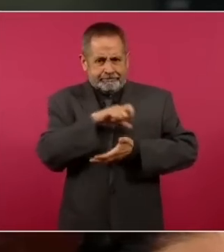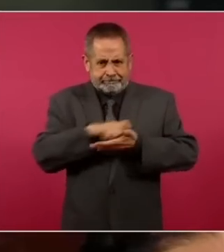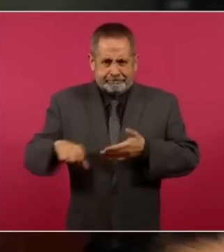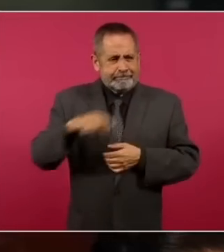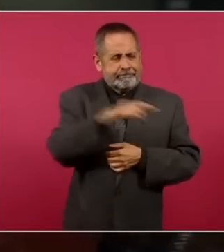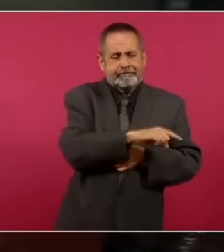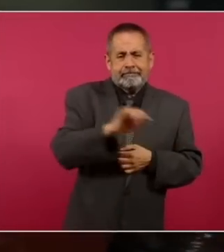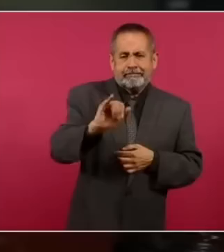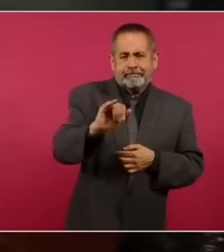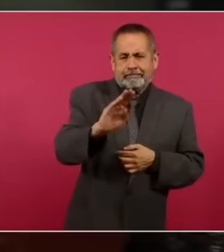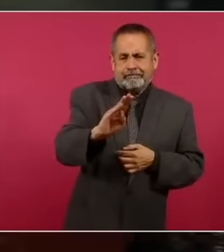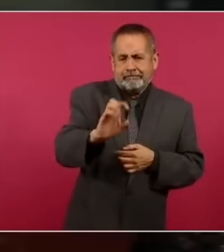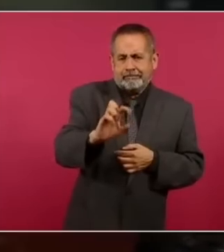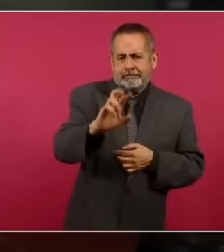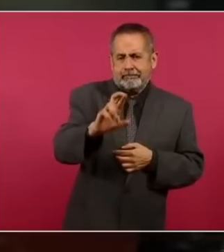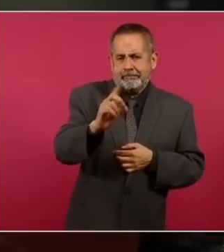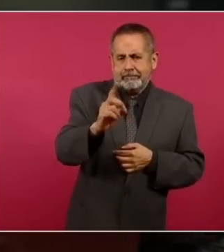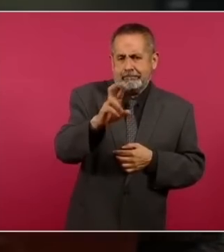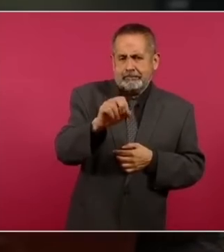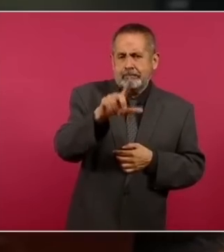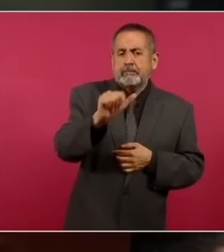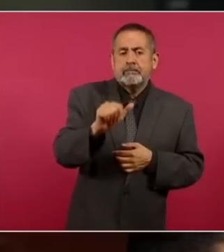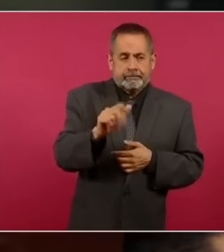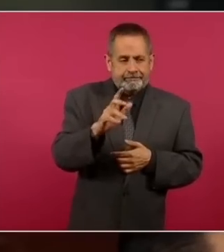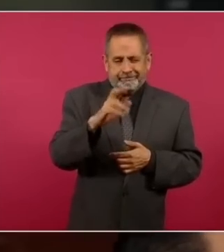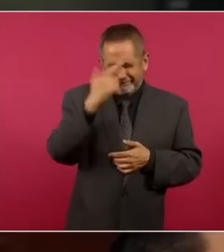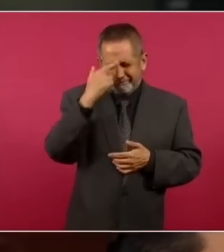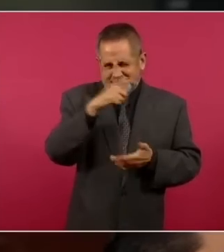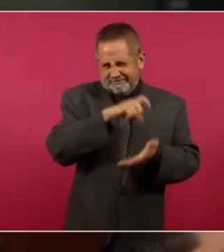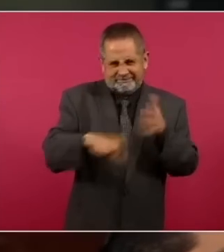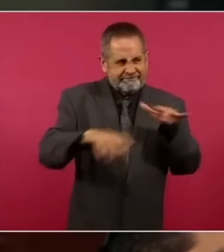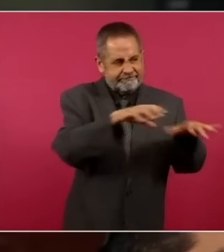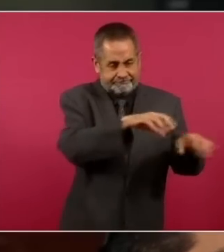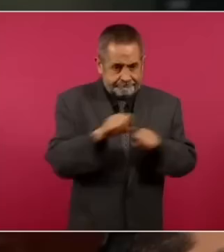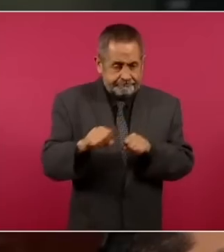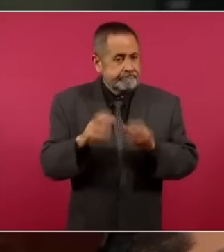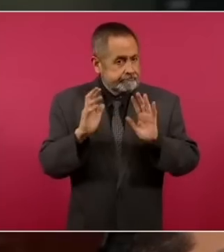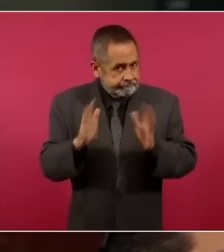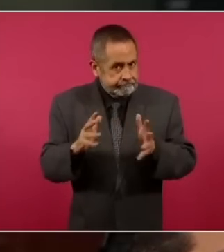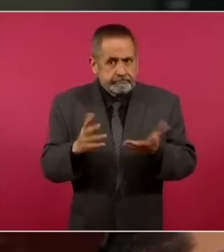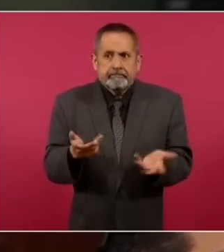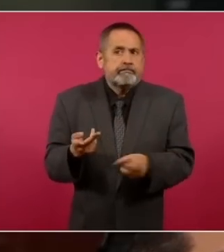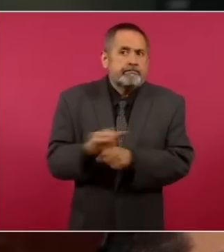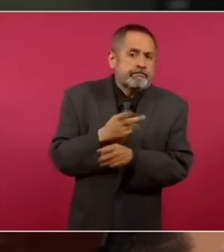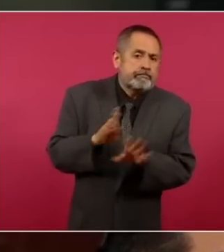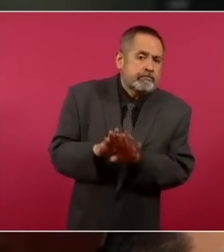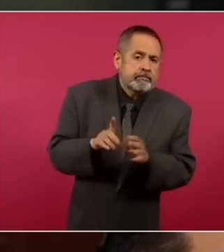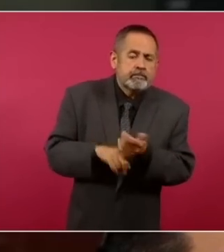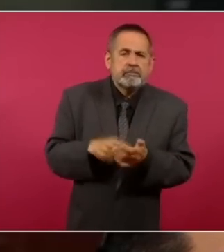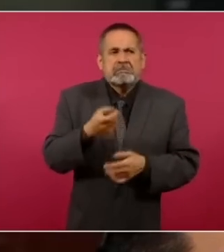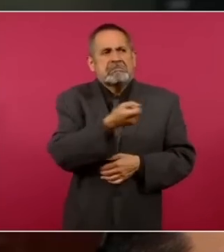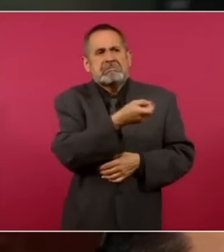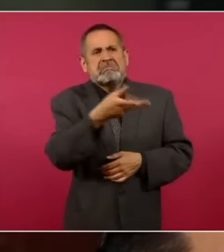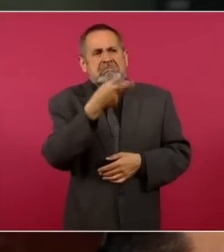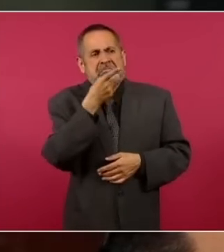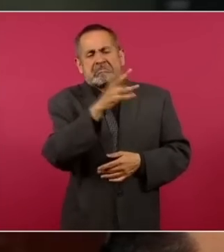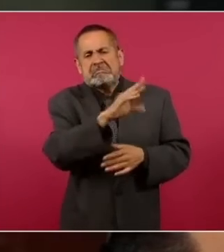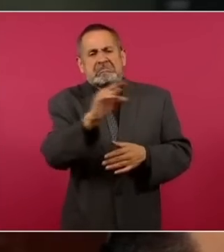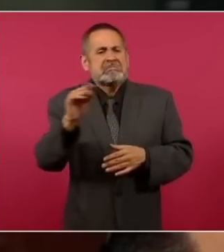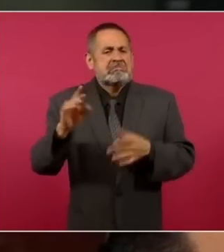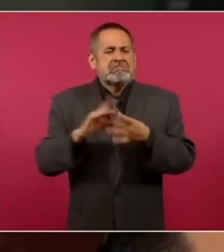esta compra. Preguntarle por qué se habla de que la adquisición de estas plantas